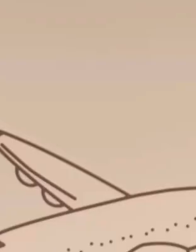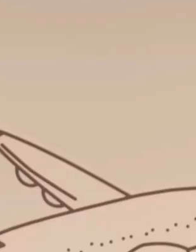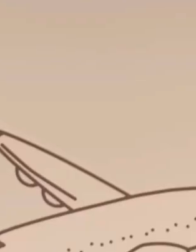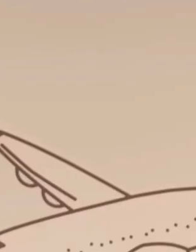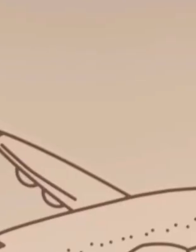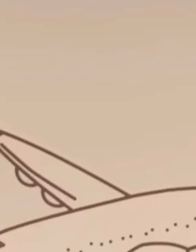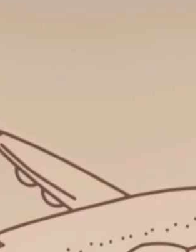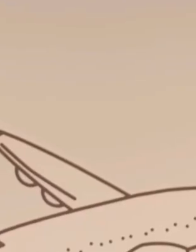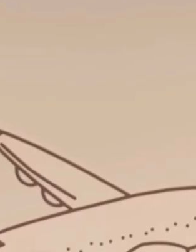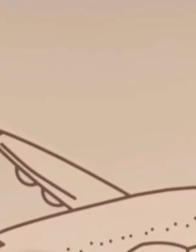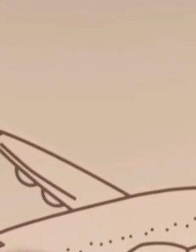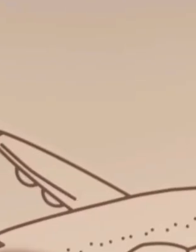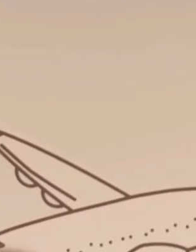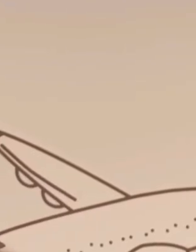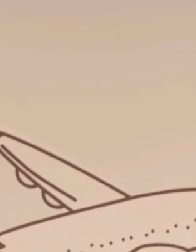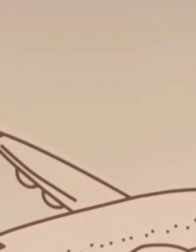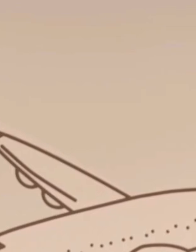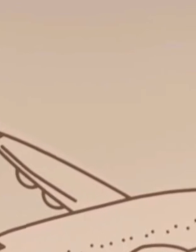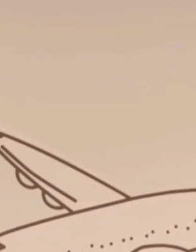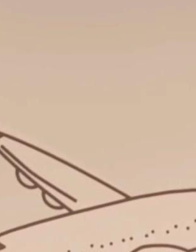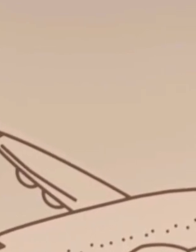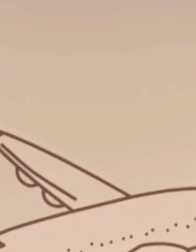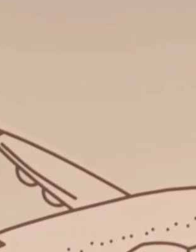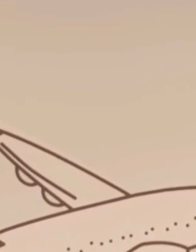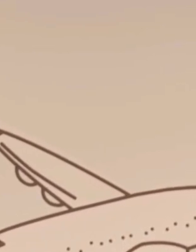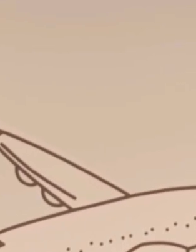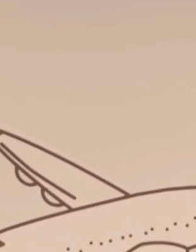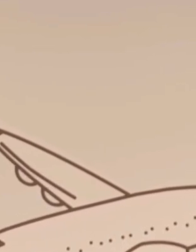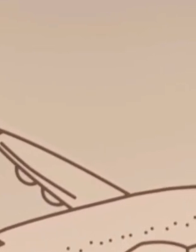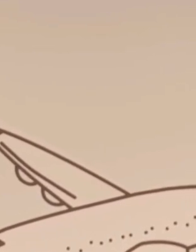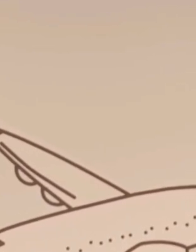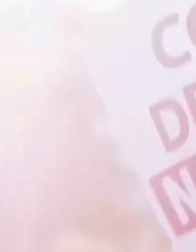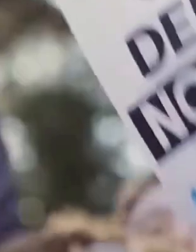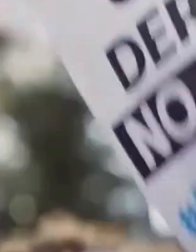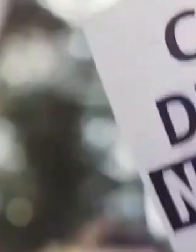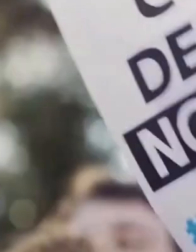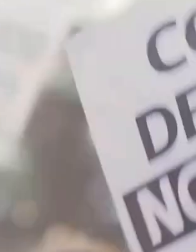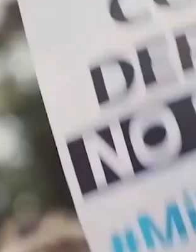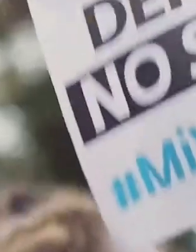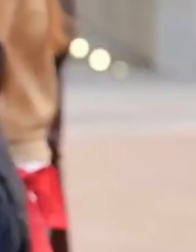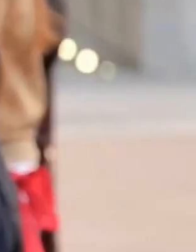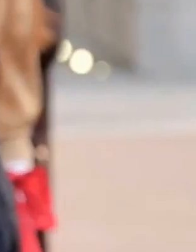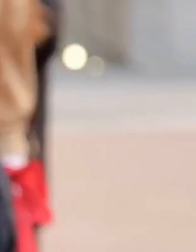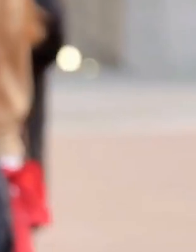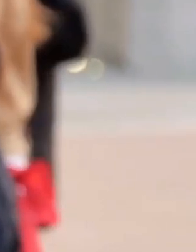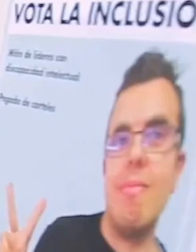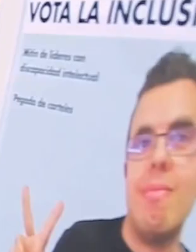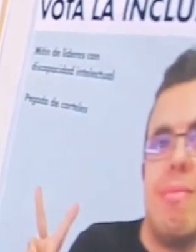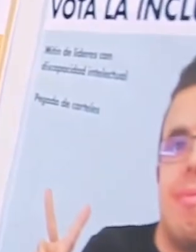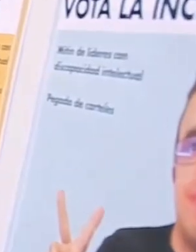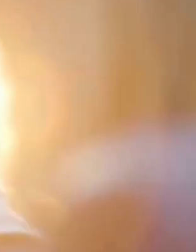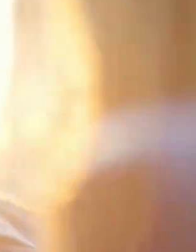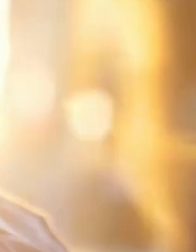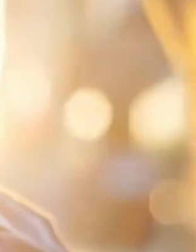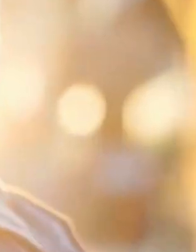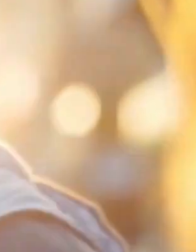el discurso emocionante de Vistorio La Tasa en favor del derecho de las personas a tomar decisiones. Porque nuestro país tiene mucho camino